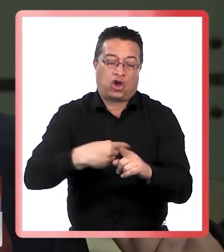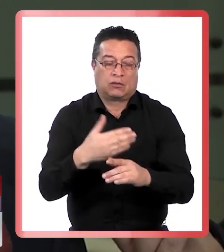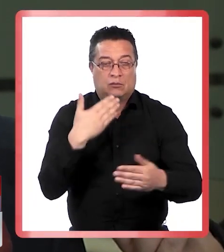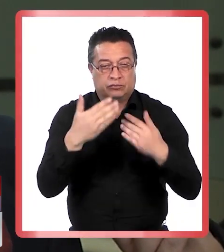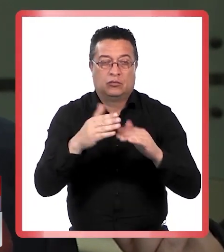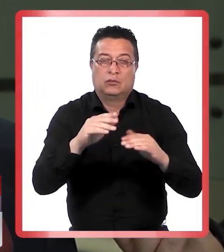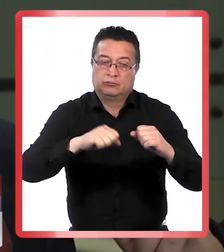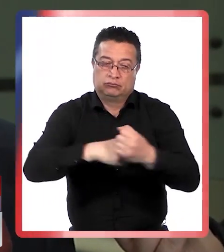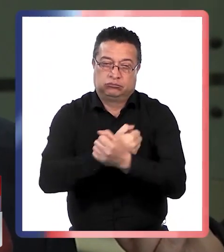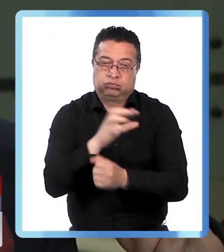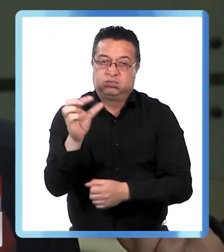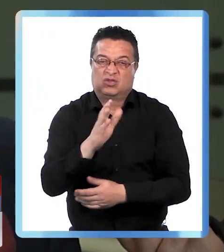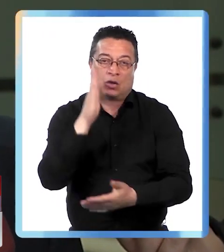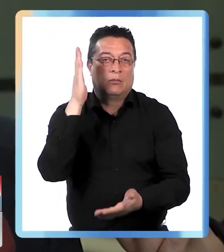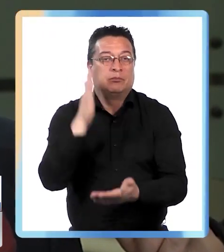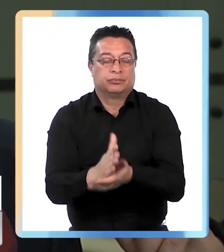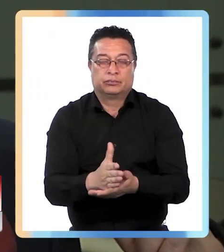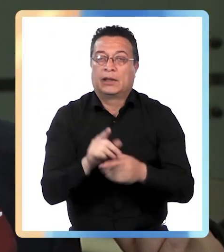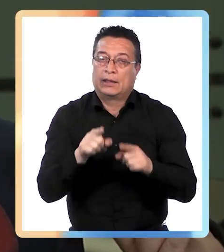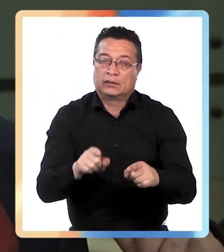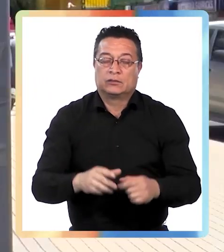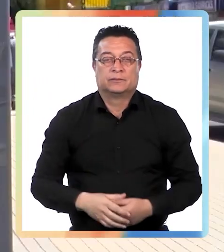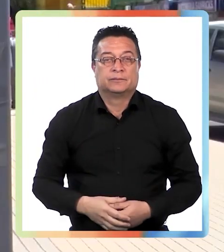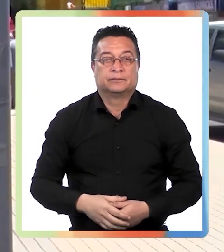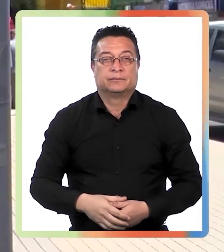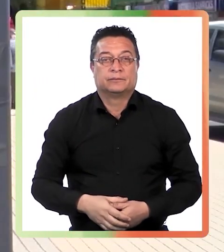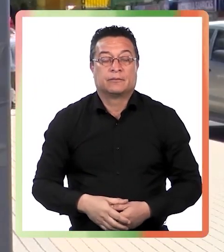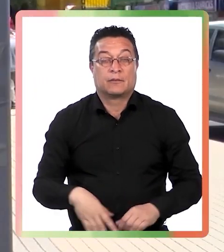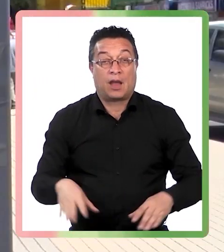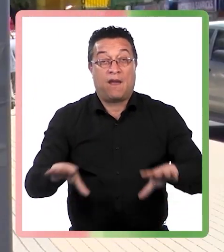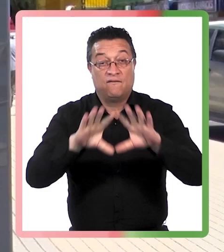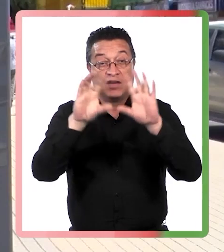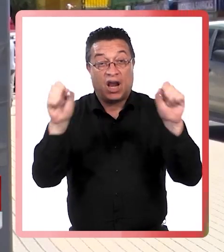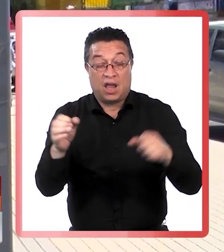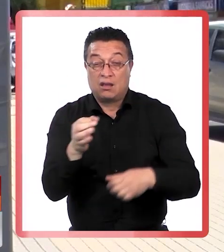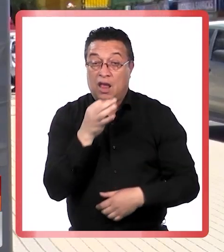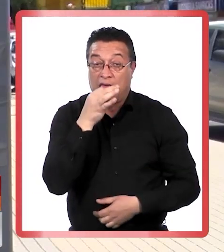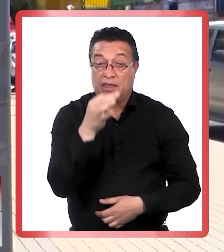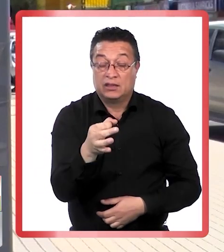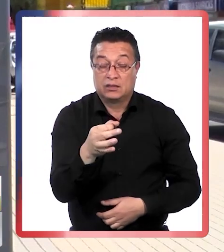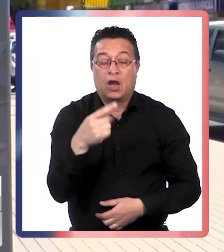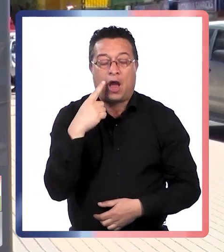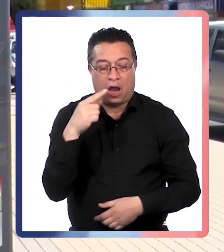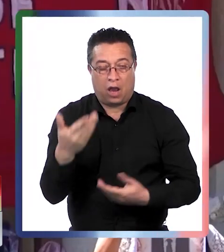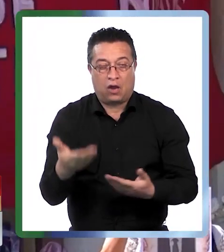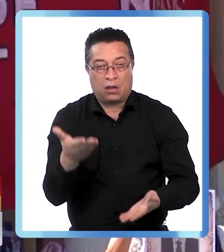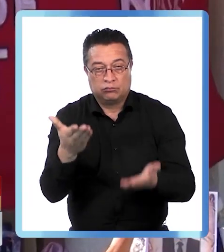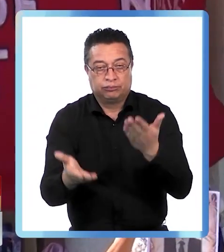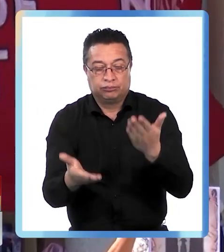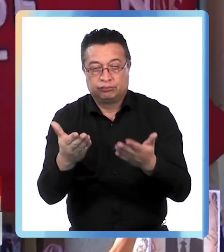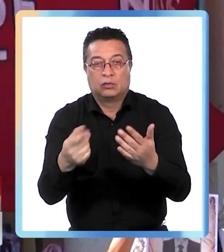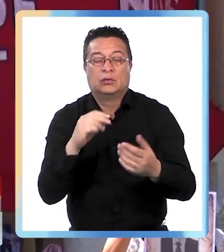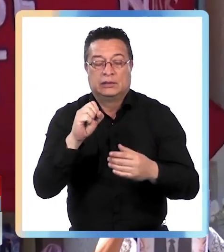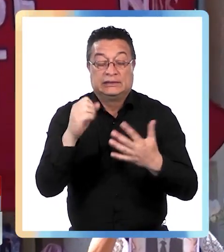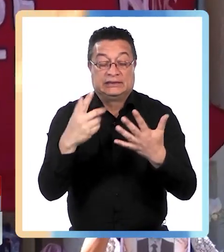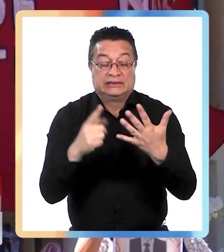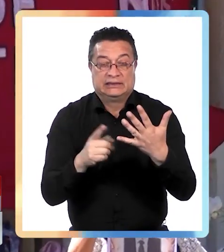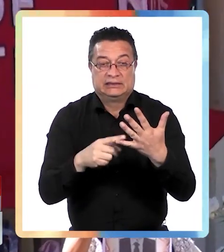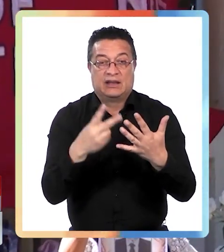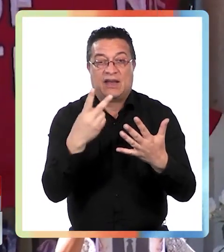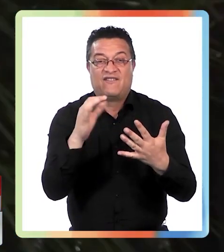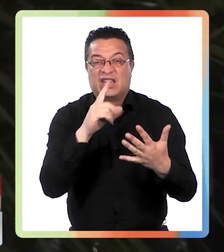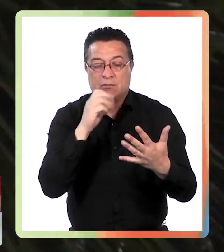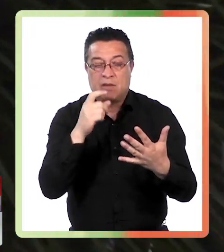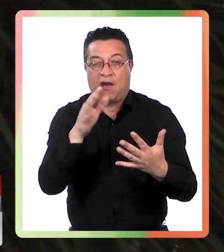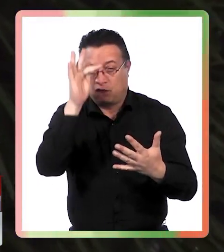mantener la prisión preventiva esto es la dinámica del proceso. Desde la fiscalía informaron que se encuentra en evaluación una quinta víctima también